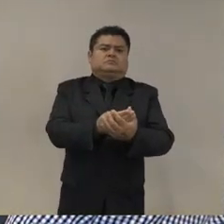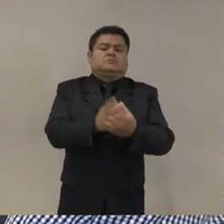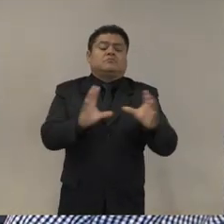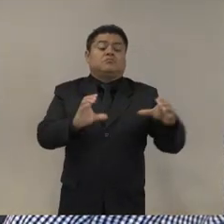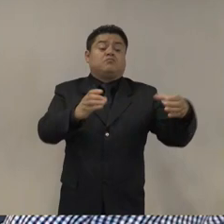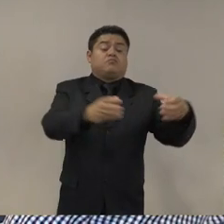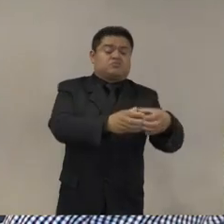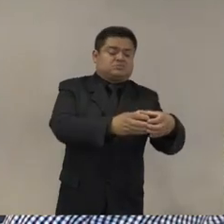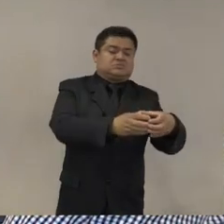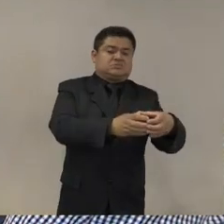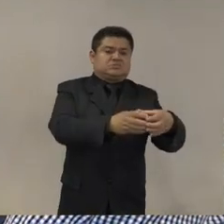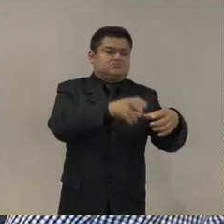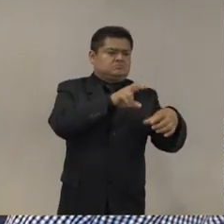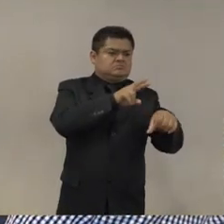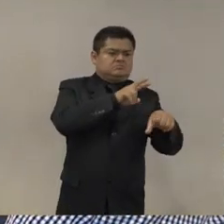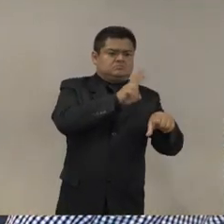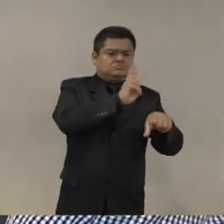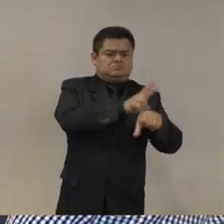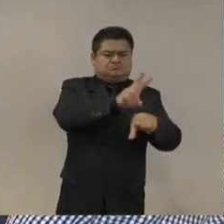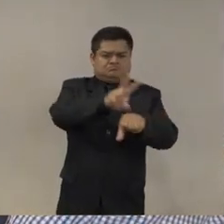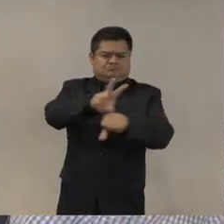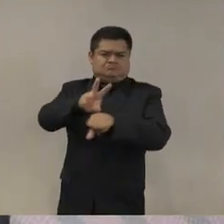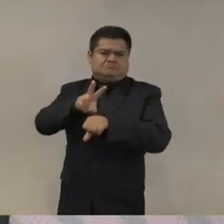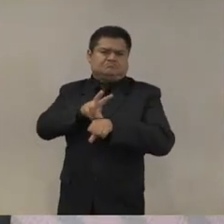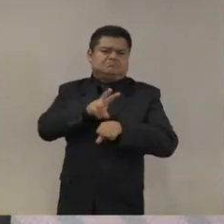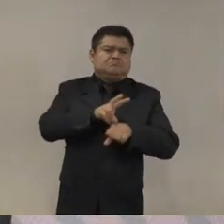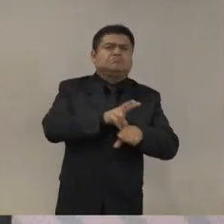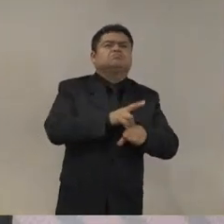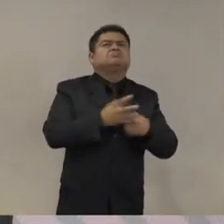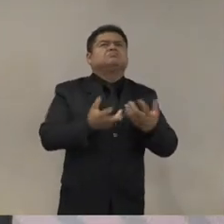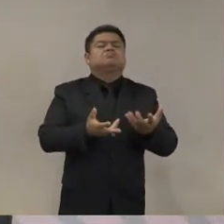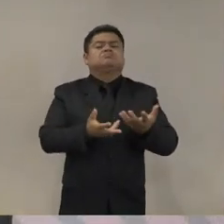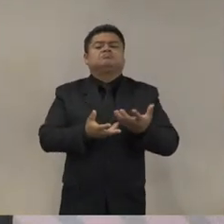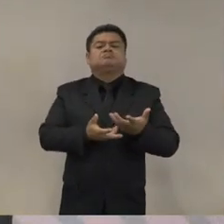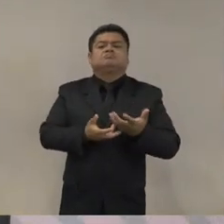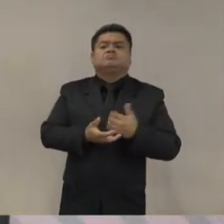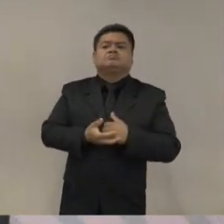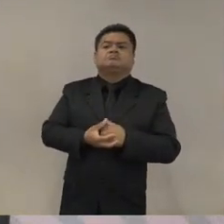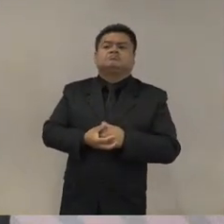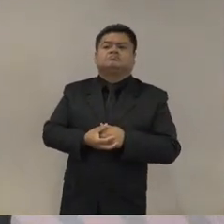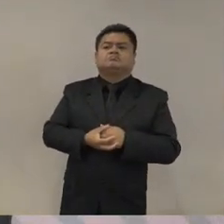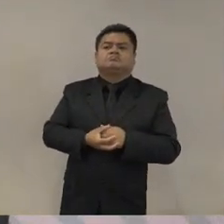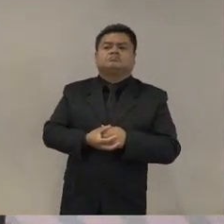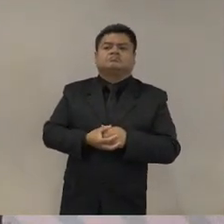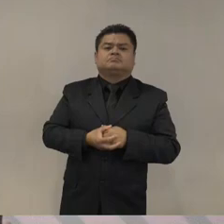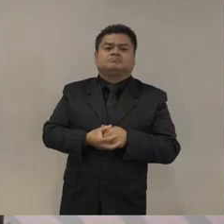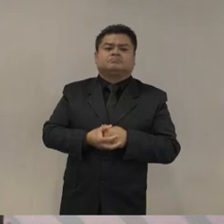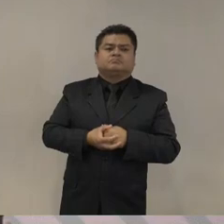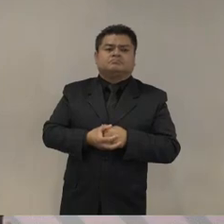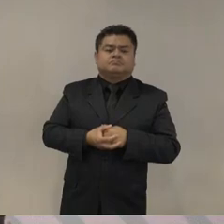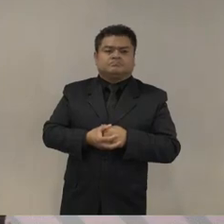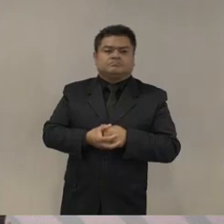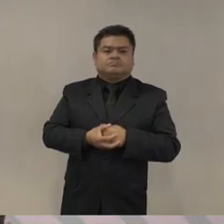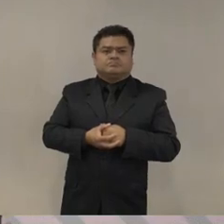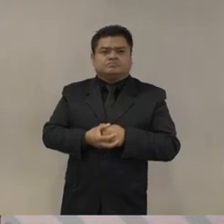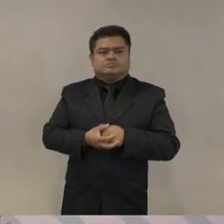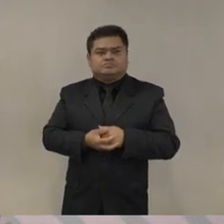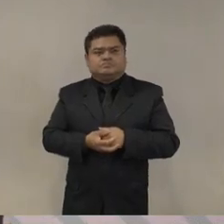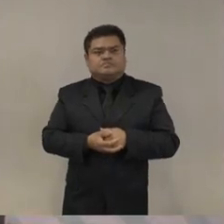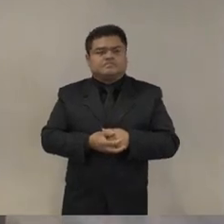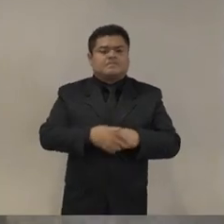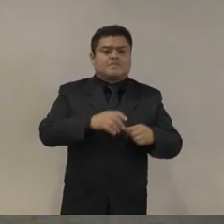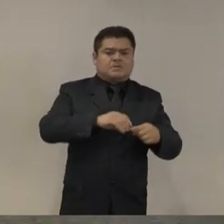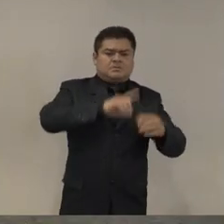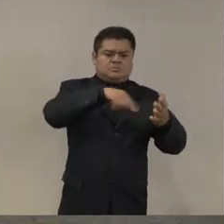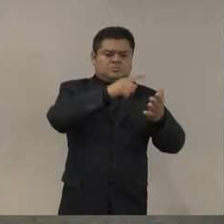operativos y hubo una secuencia de operativos desde lo que viene siendo operativos sellamiento NASAS modelo Coahuila